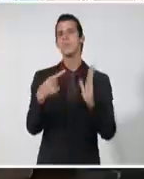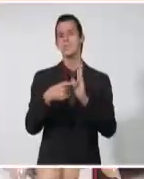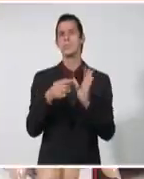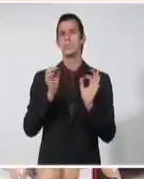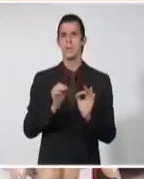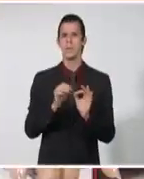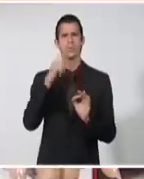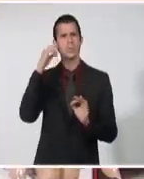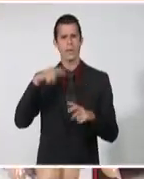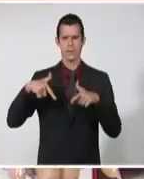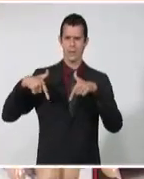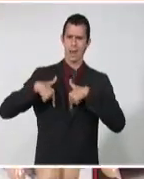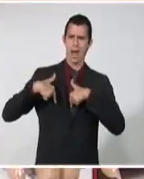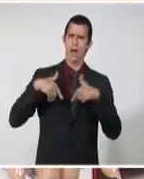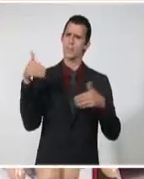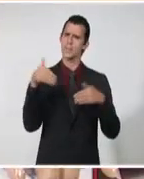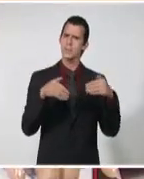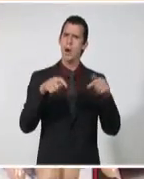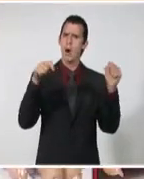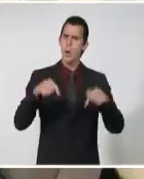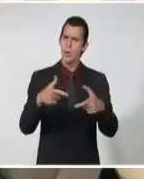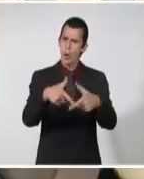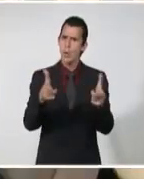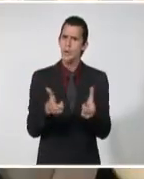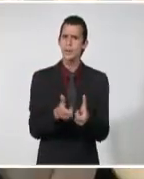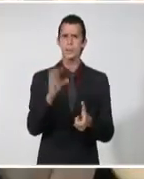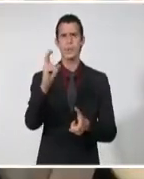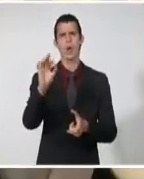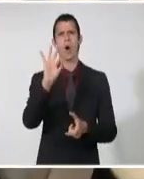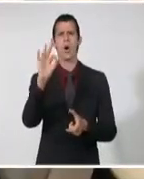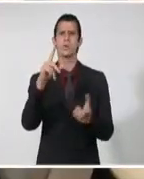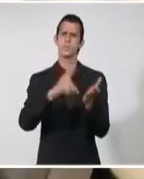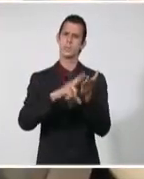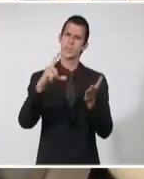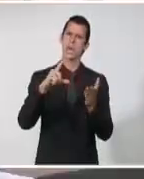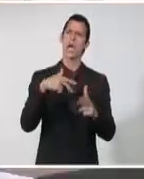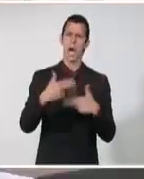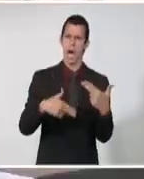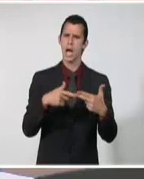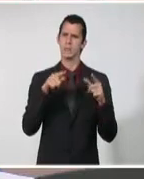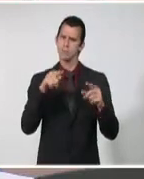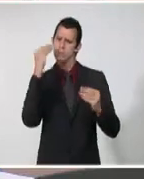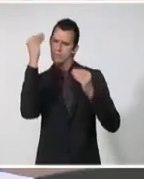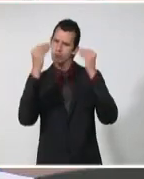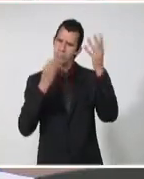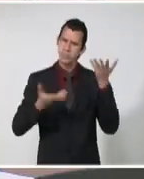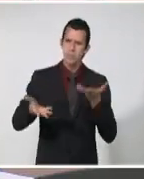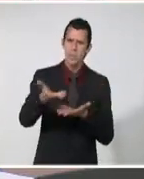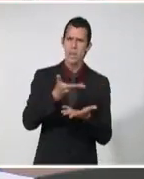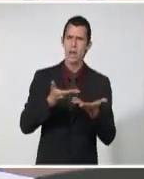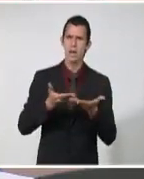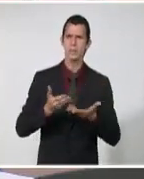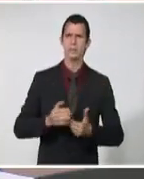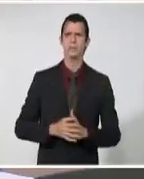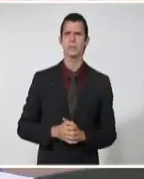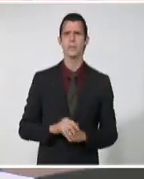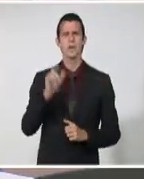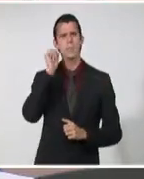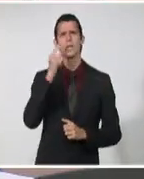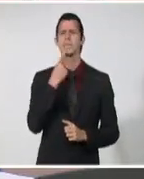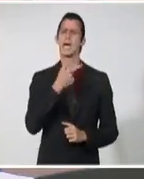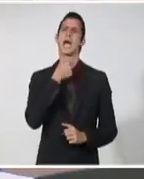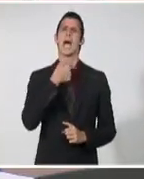a la Comisión de Funcionamiento y Trabajo Ideológico del VIII Congreso Partidista. Cuando a los jóvenes uno le conversa y